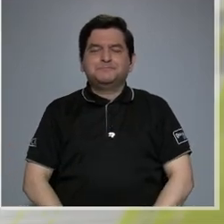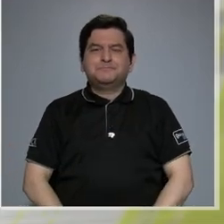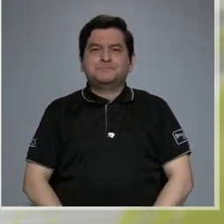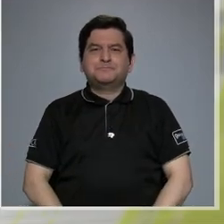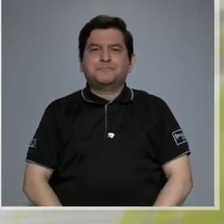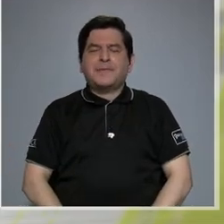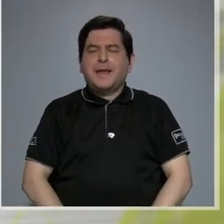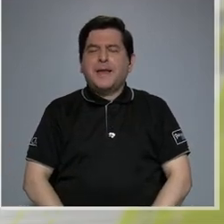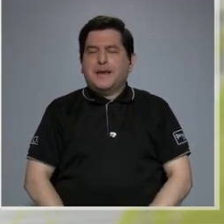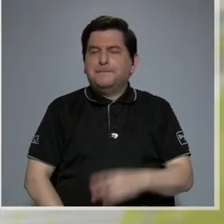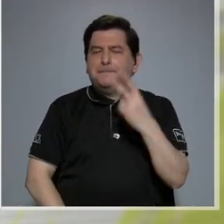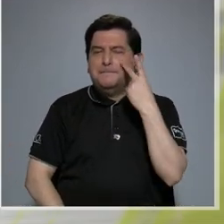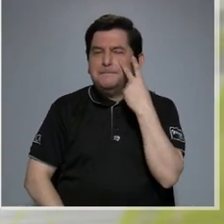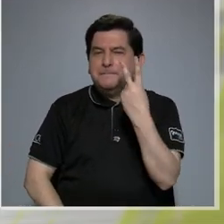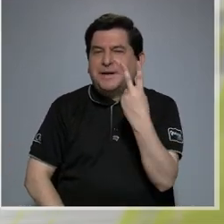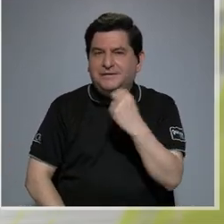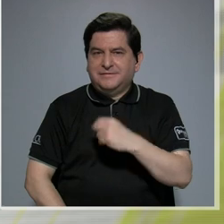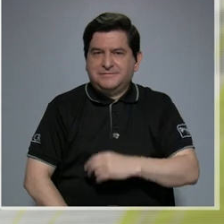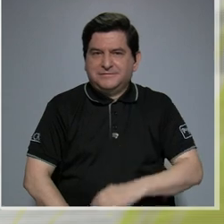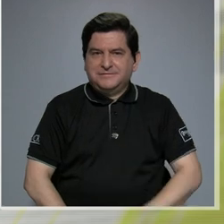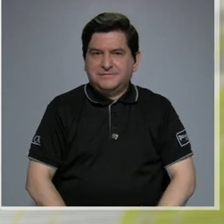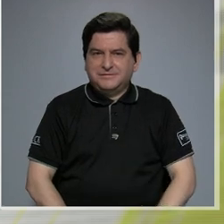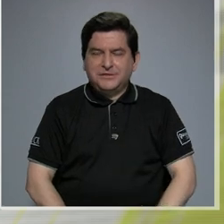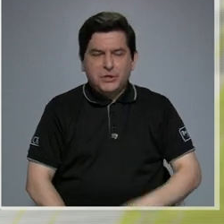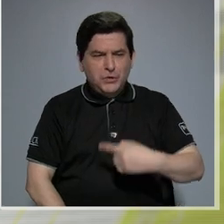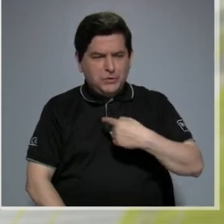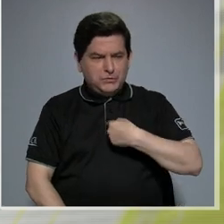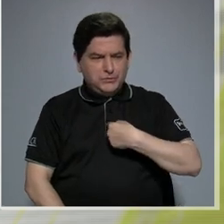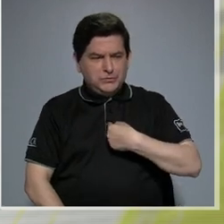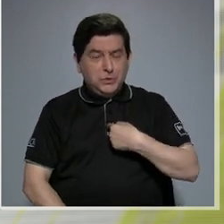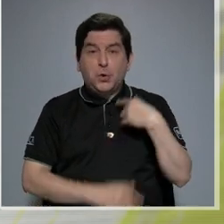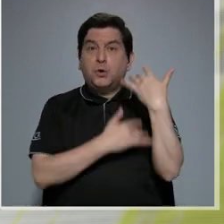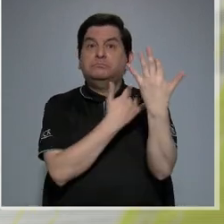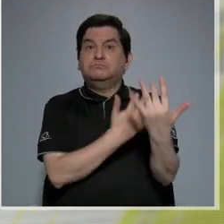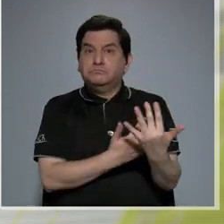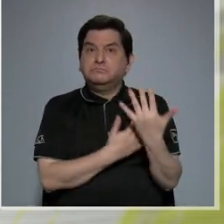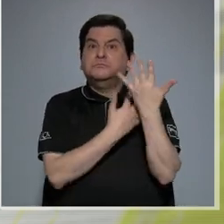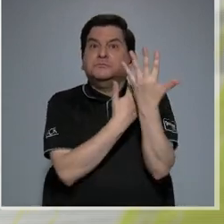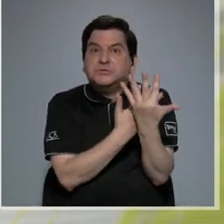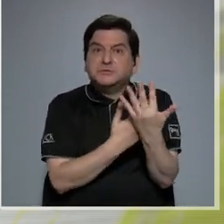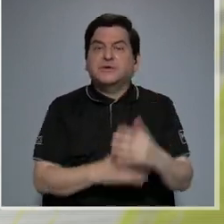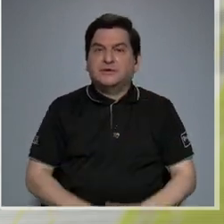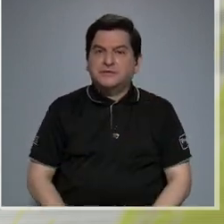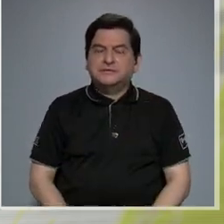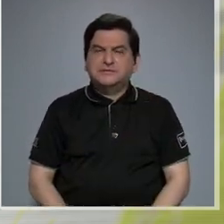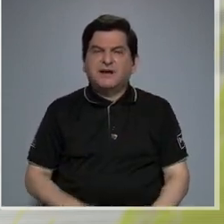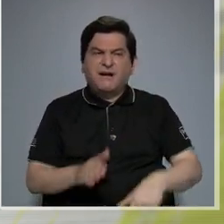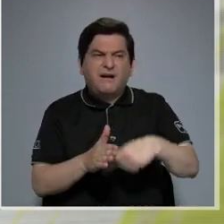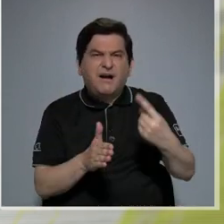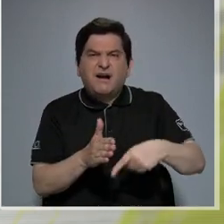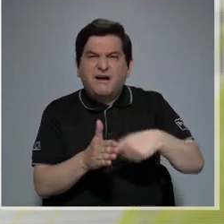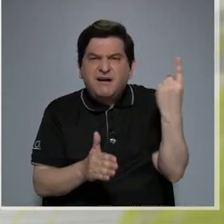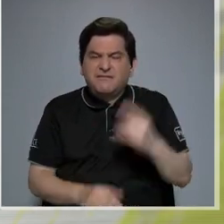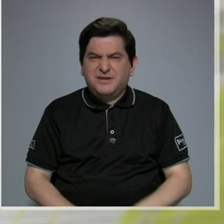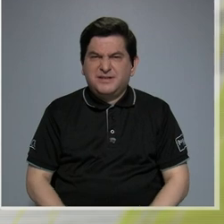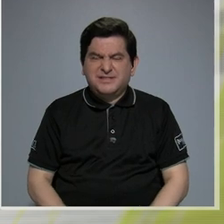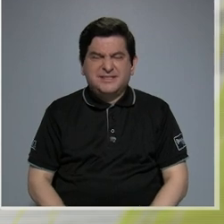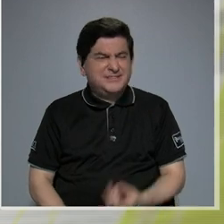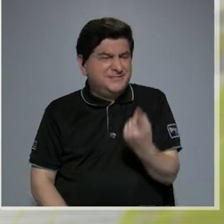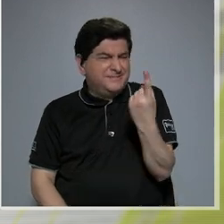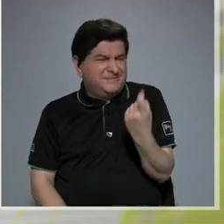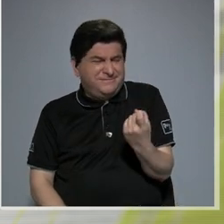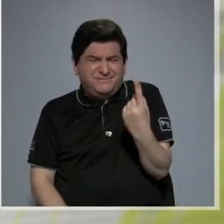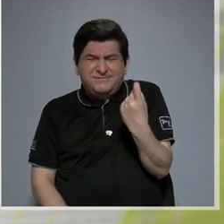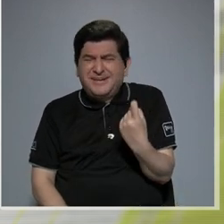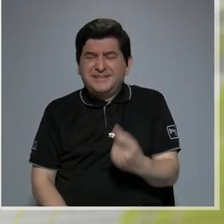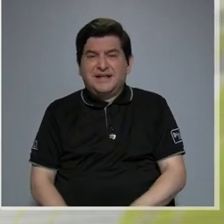Mire, eso me deja con grandes esperanzas porque precisamente a veces una de las grandes deficiencias